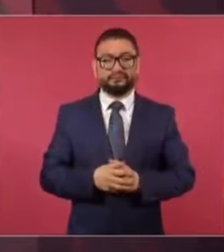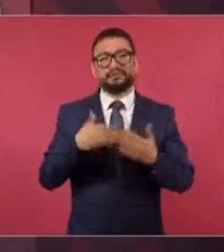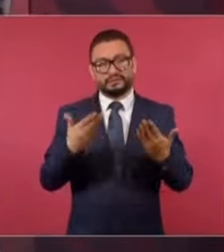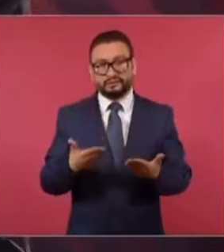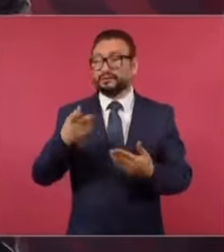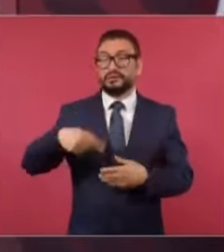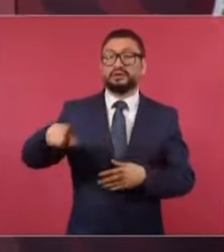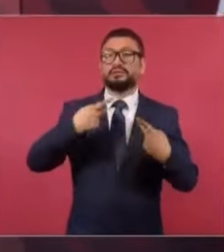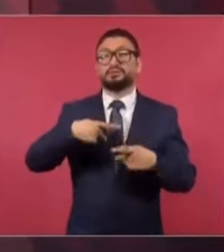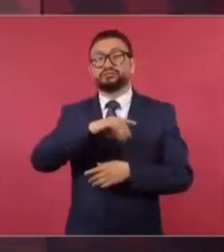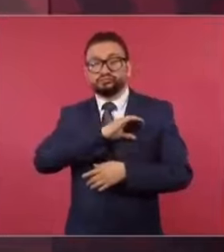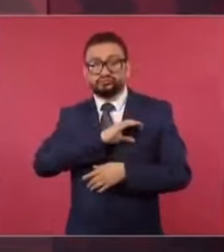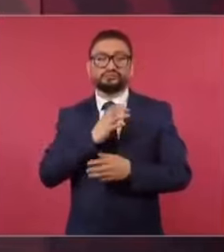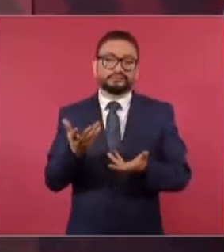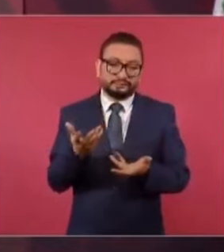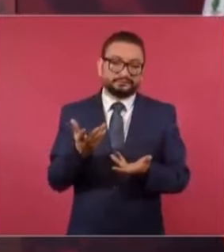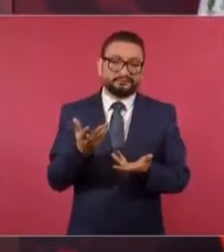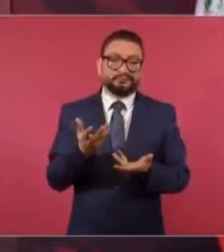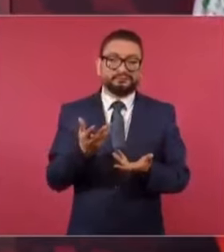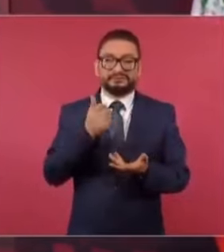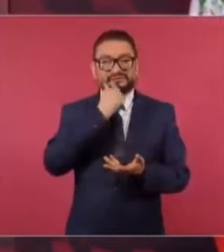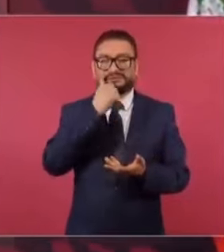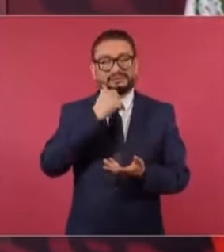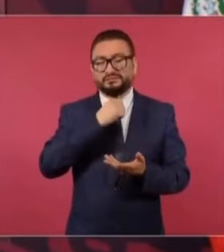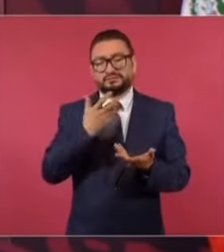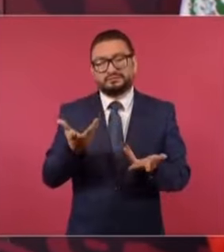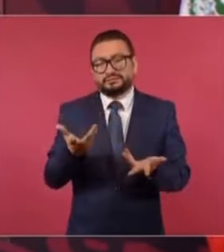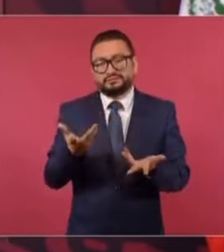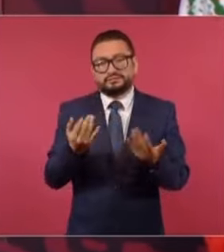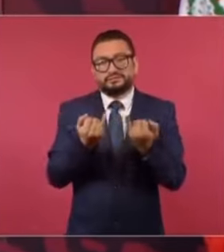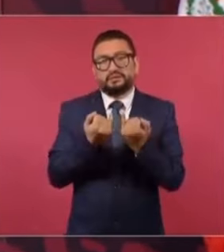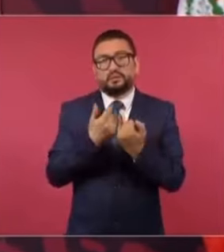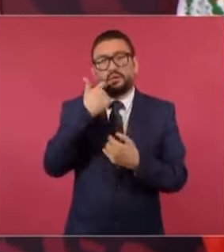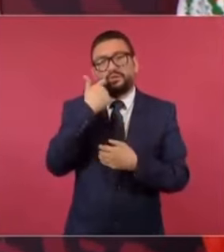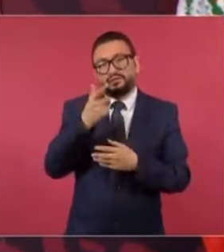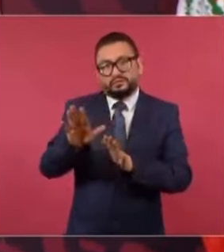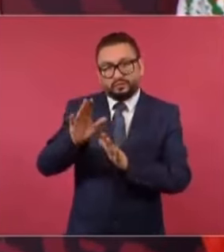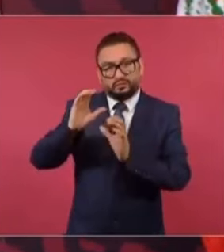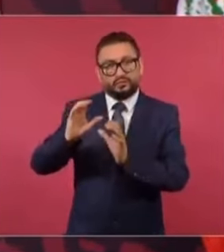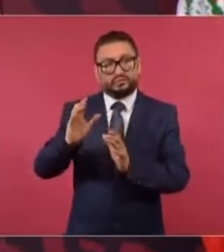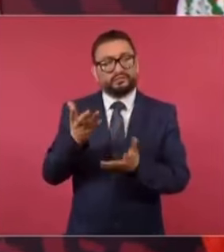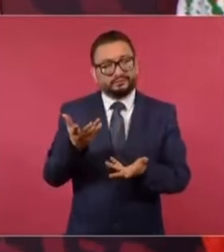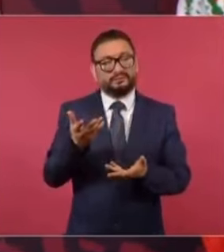Entonces, a la gente que uno quiere, pues no desea uno, ¿no? A ver,